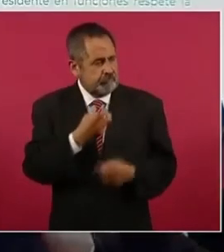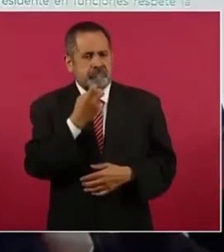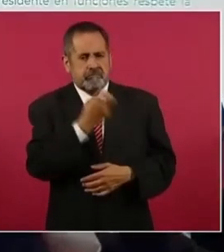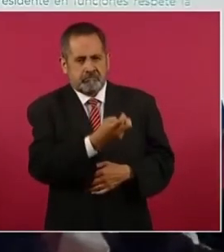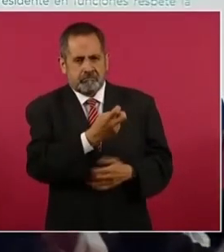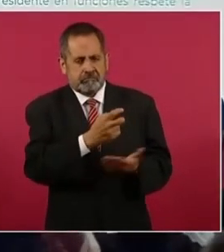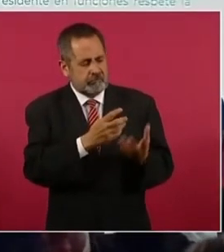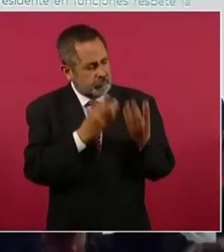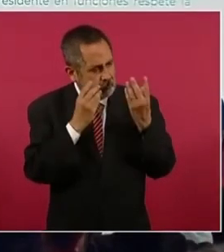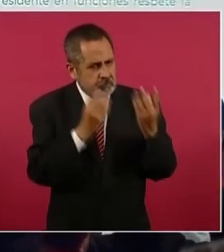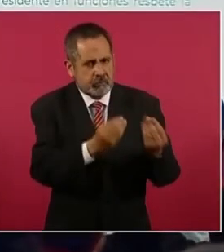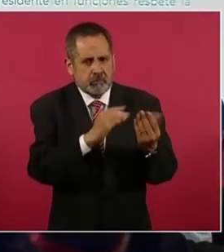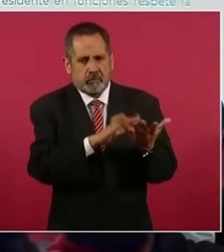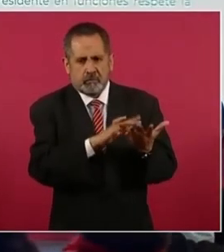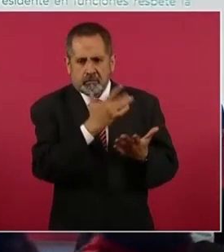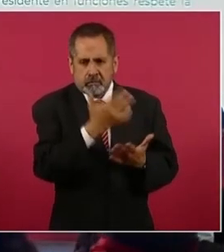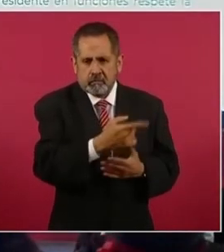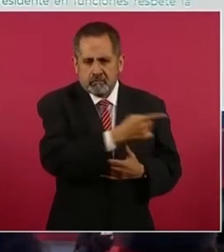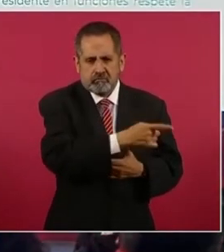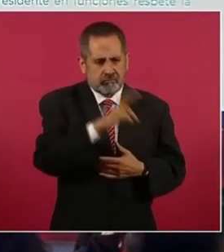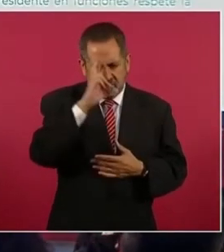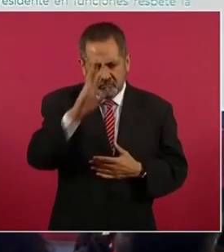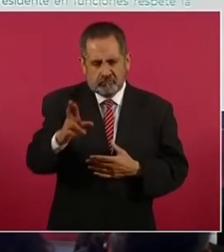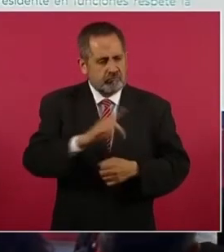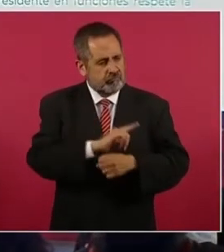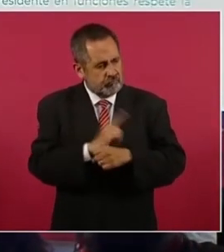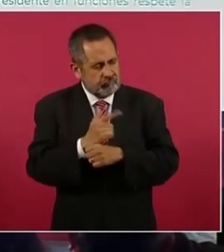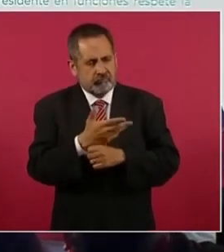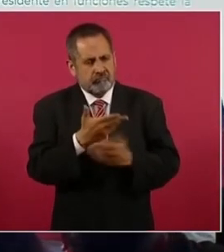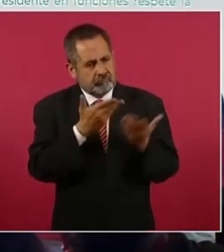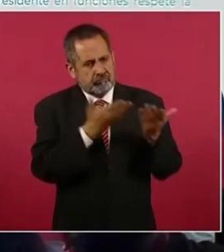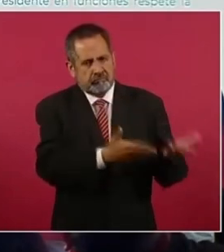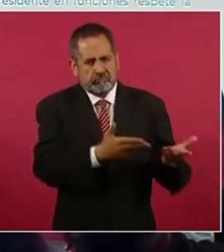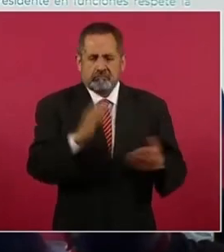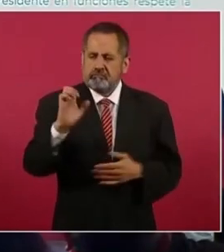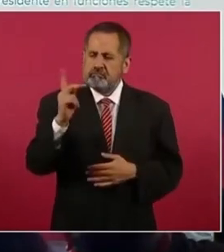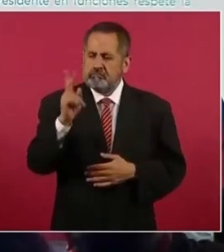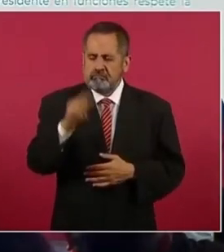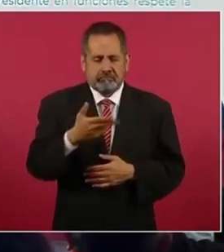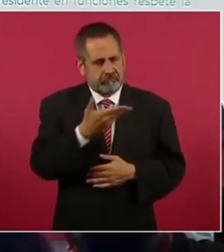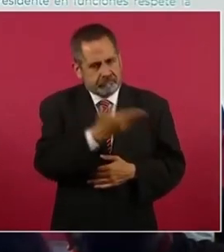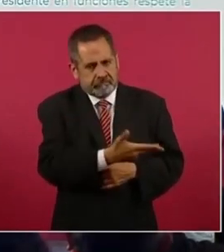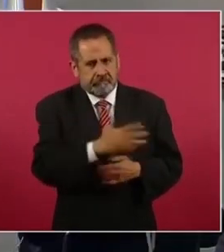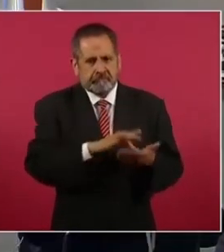muchas gracias licenciado Peña Nieto